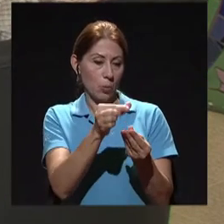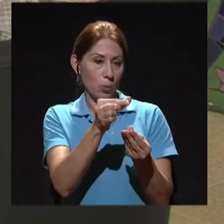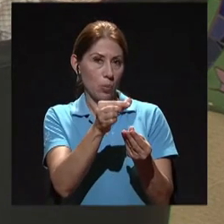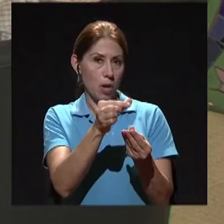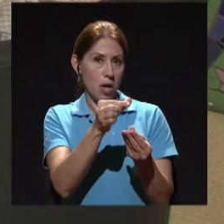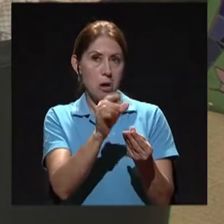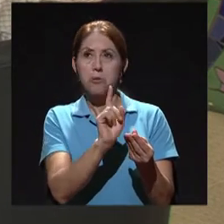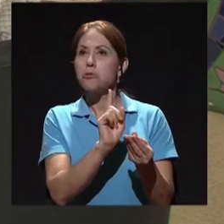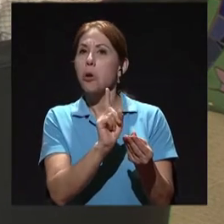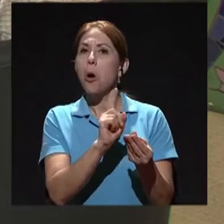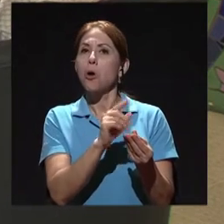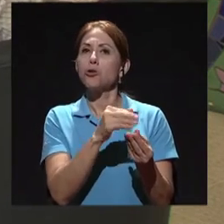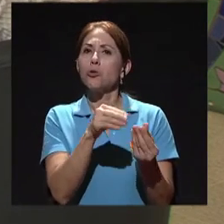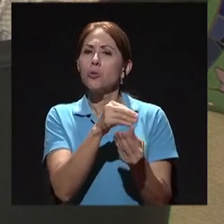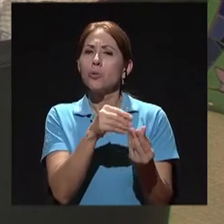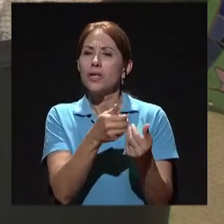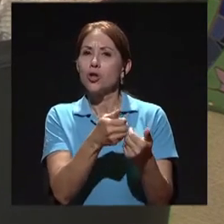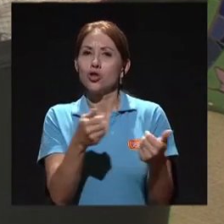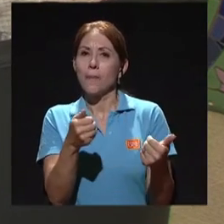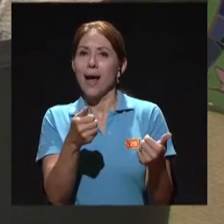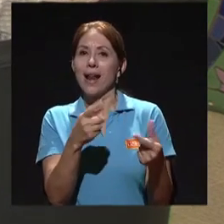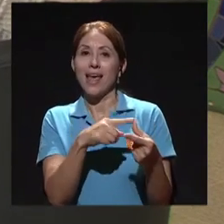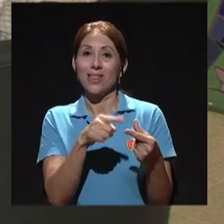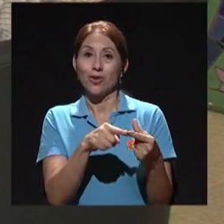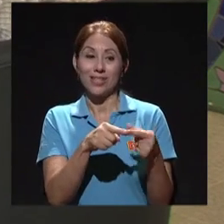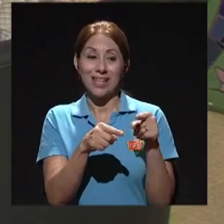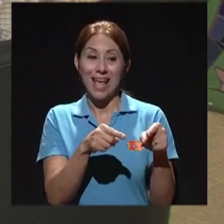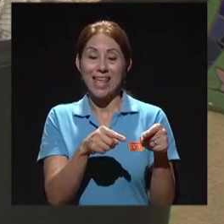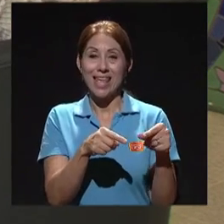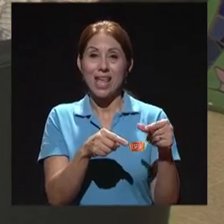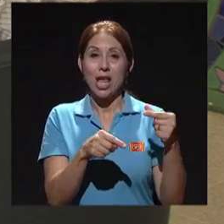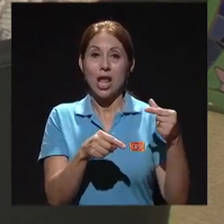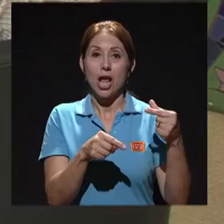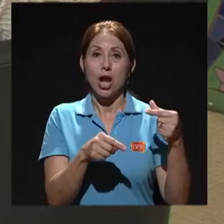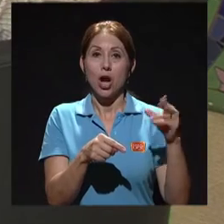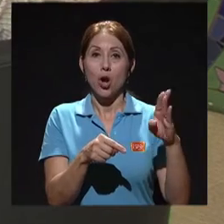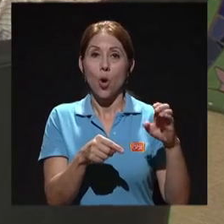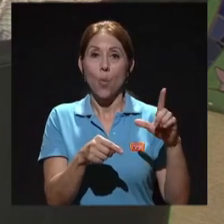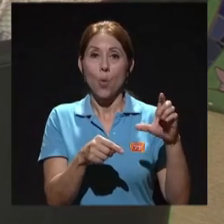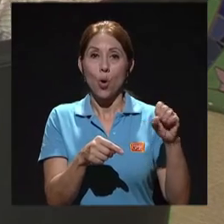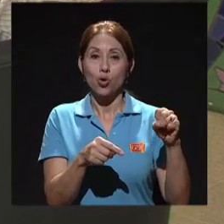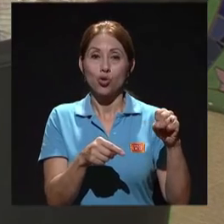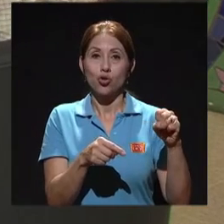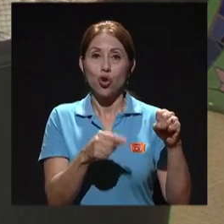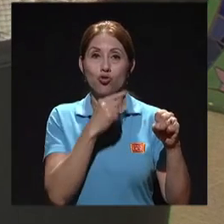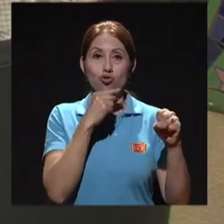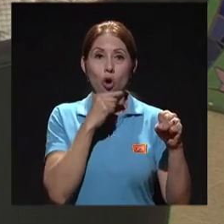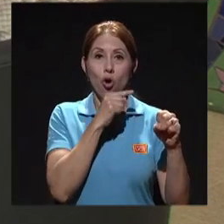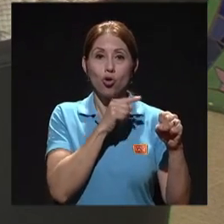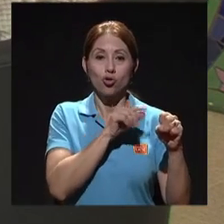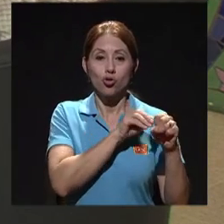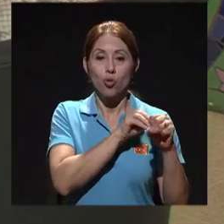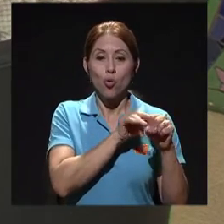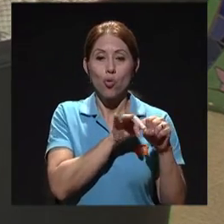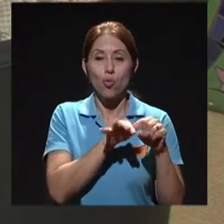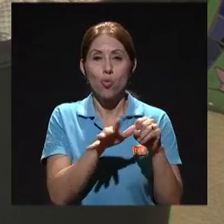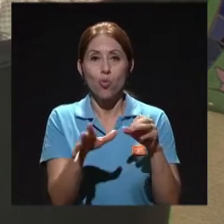no lo centrifuga, no lo separa, los glóbulos rojos que están ahí van a consumir la glucosa y van a bajar los niveles de glucosa.